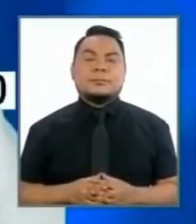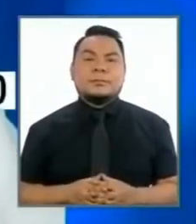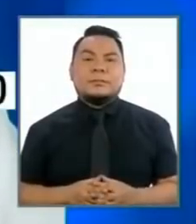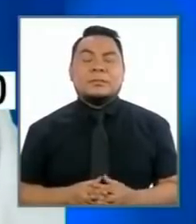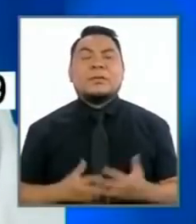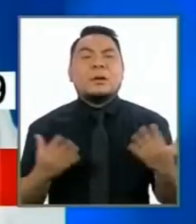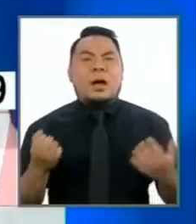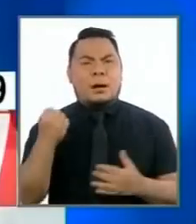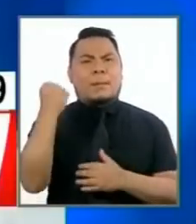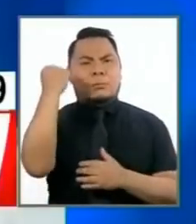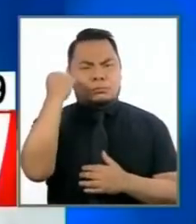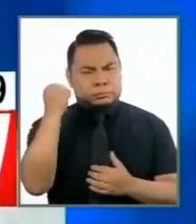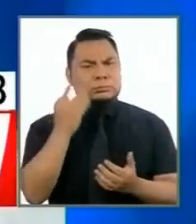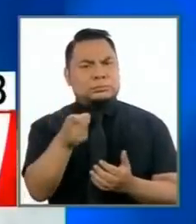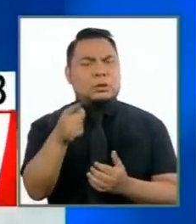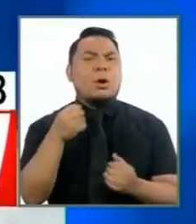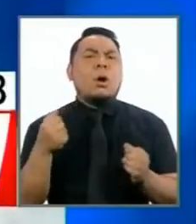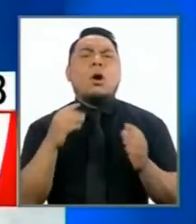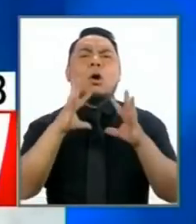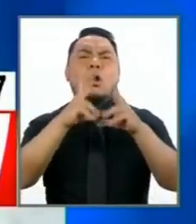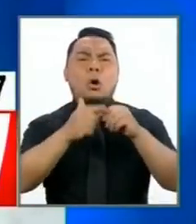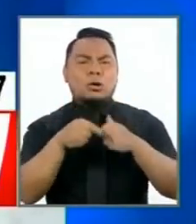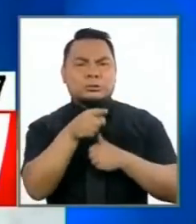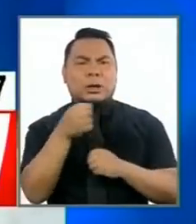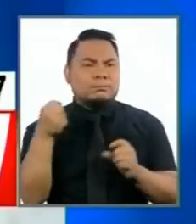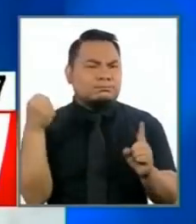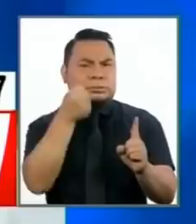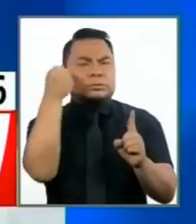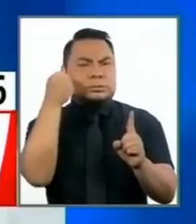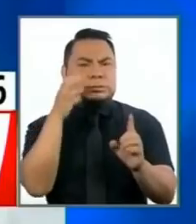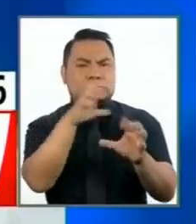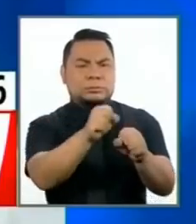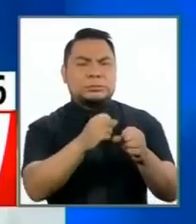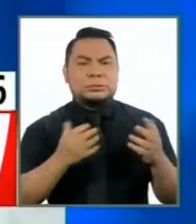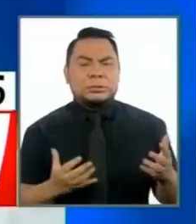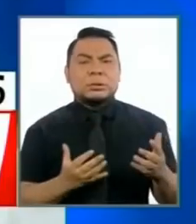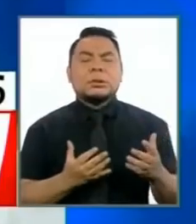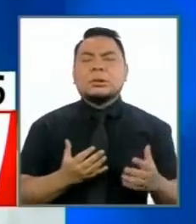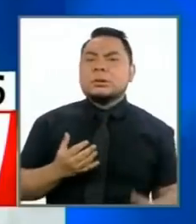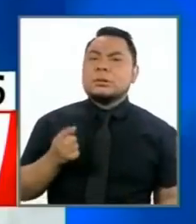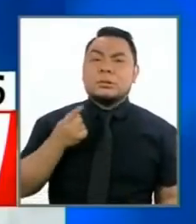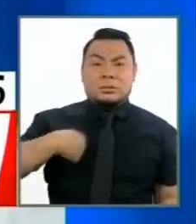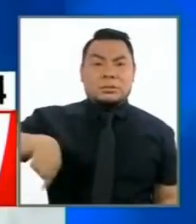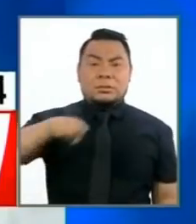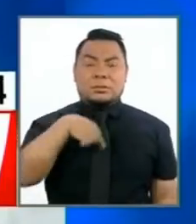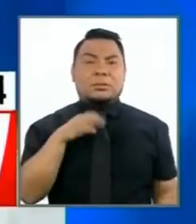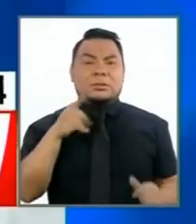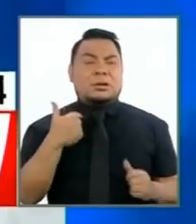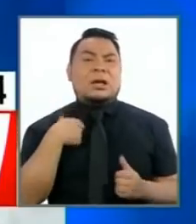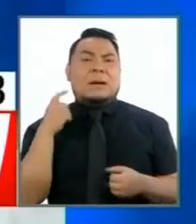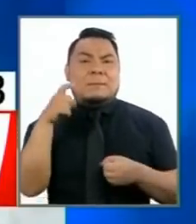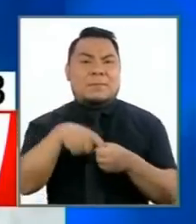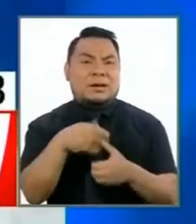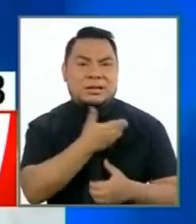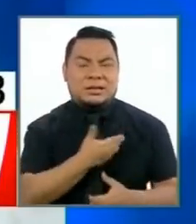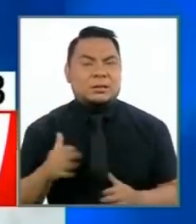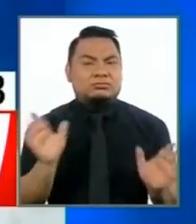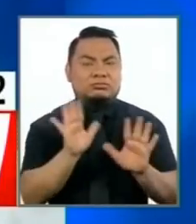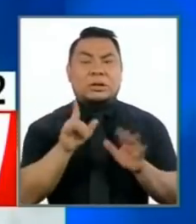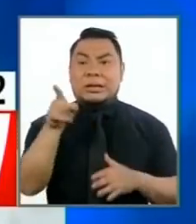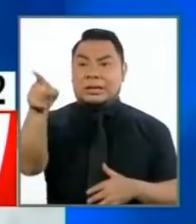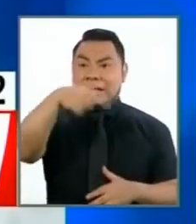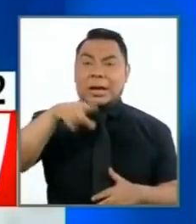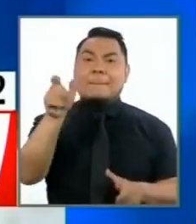Mano dura contra la delincuencia. El pueblo no se siente parte del Estado. Y para que se